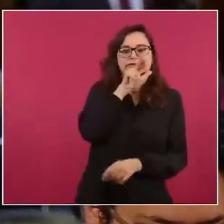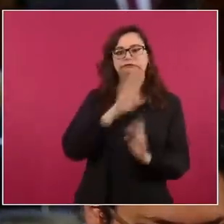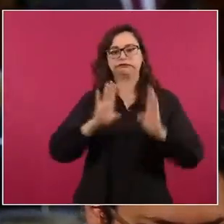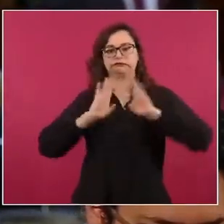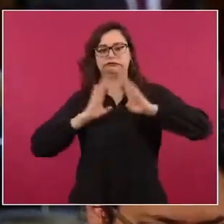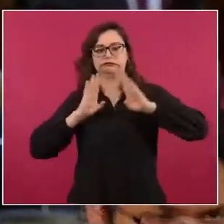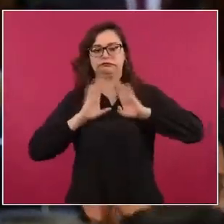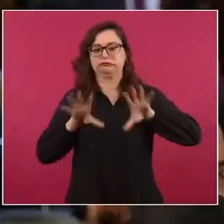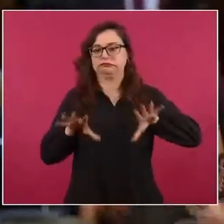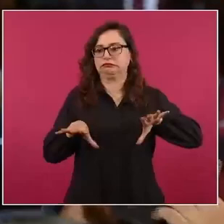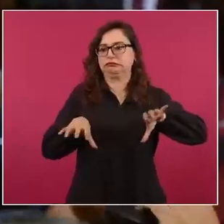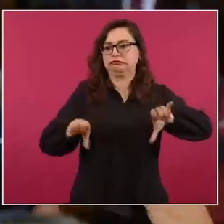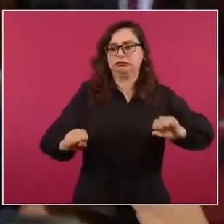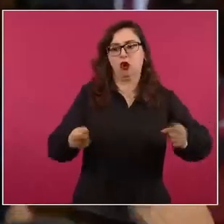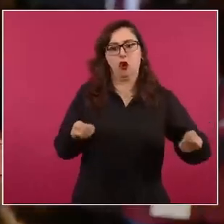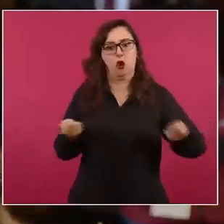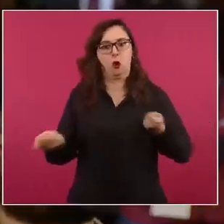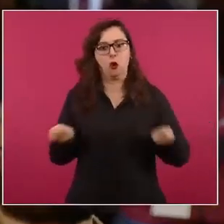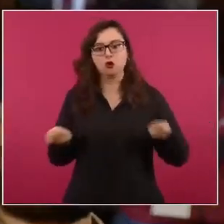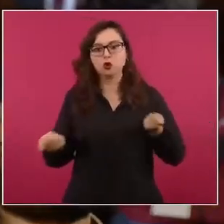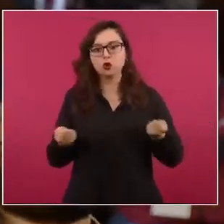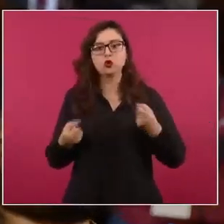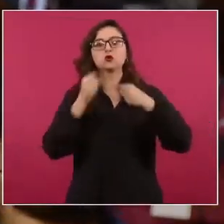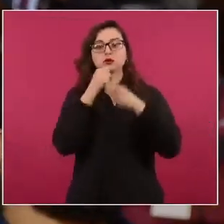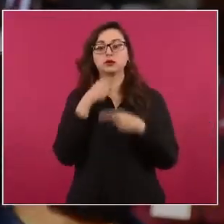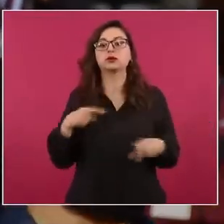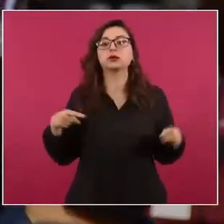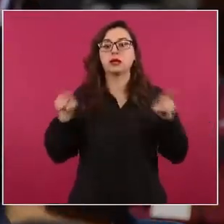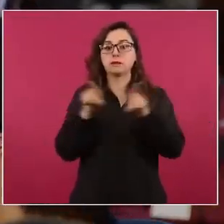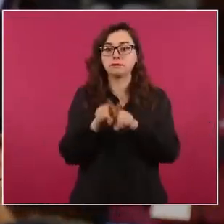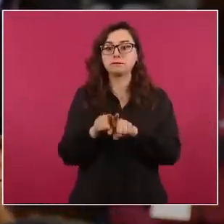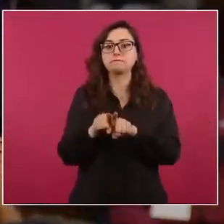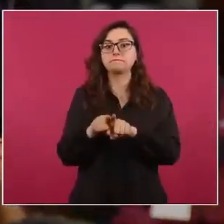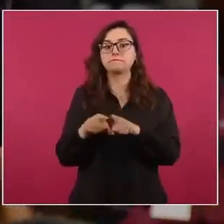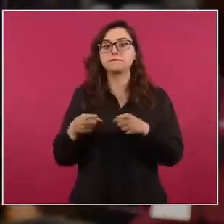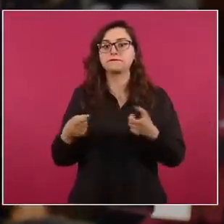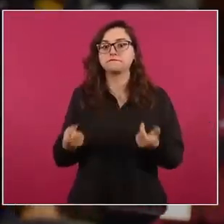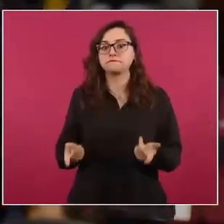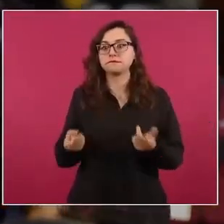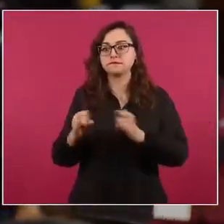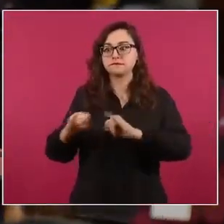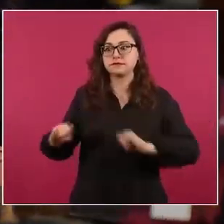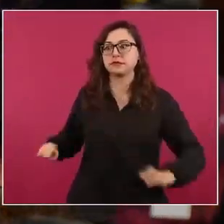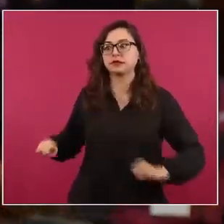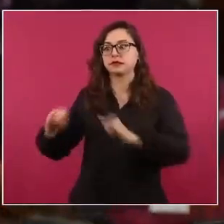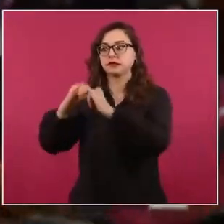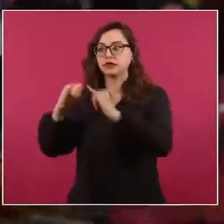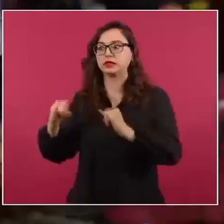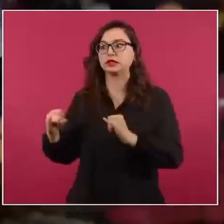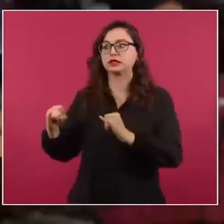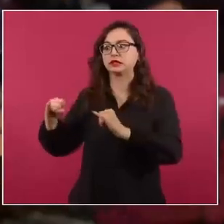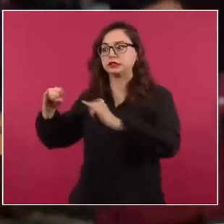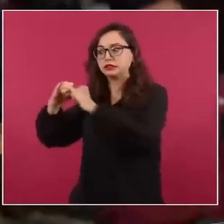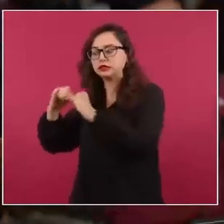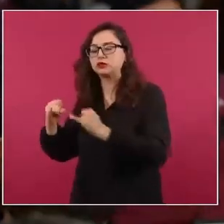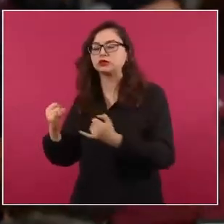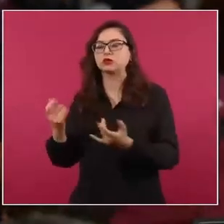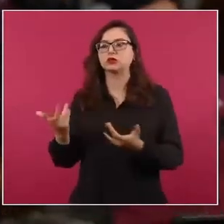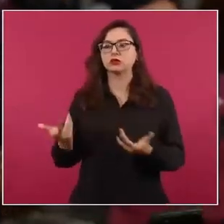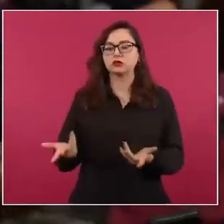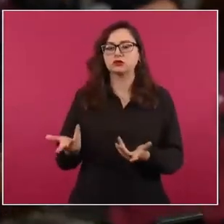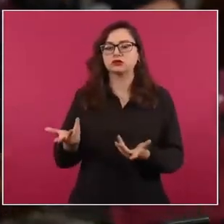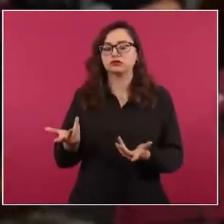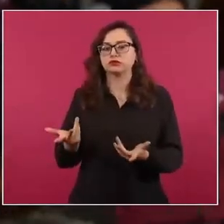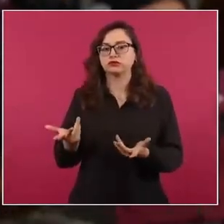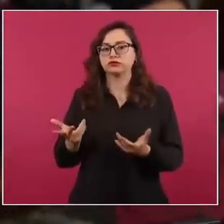seguridad, sino también sobre el creciente poder que tienen las instituciones castrenses en su gobierno, como ocurre con las empresas